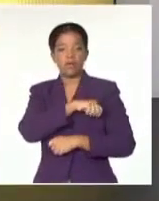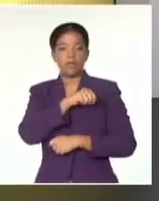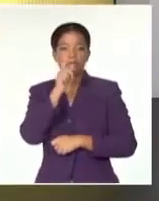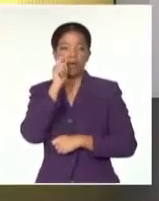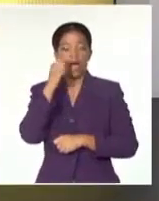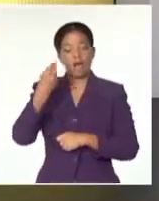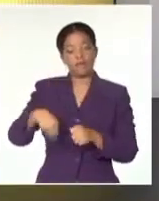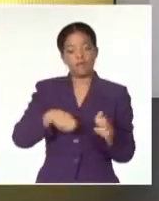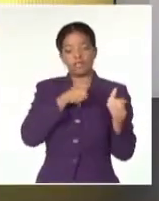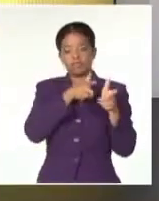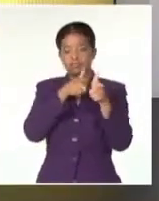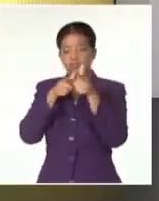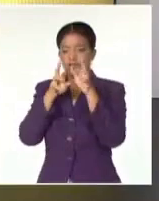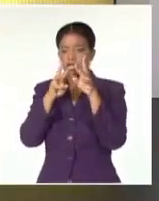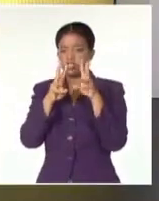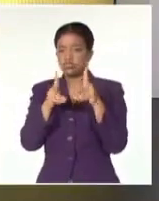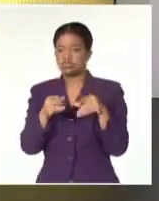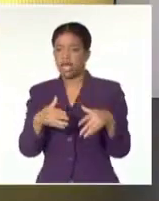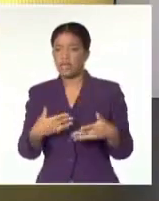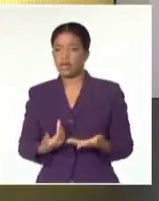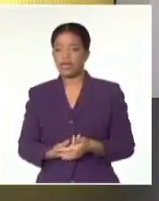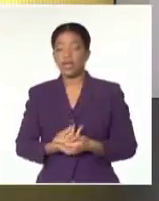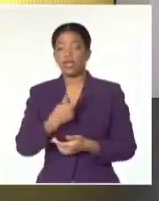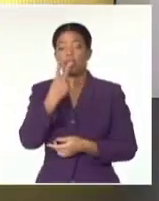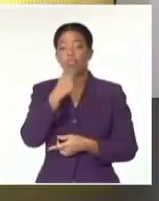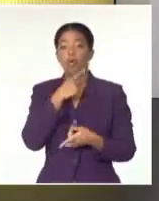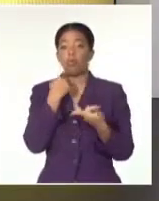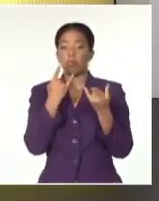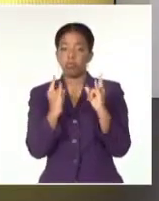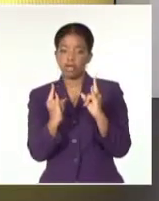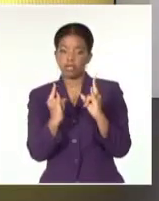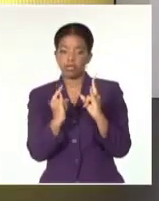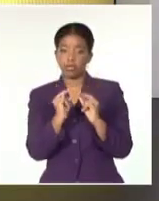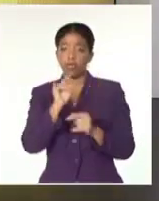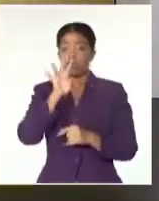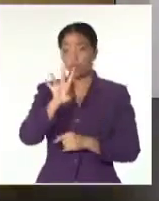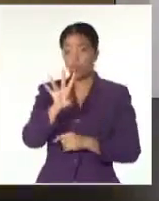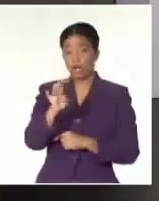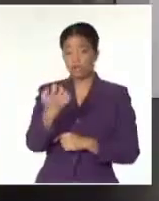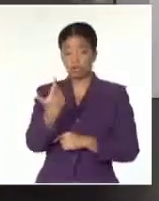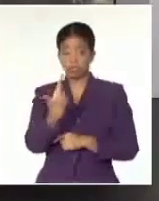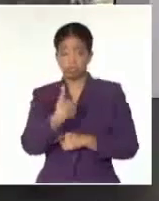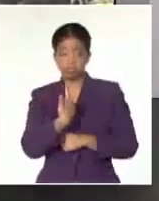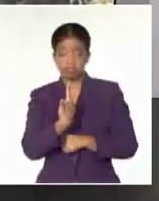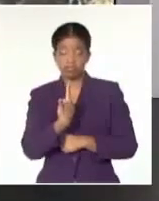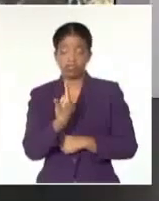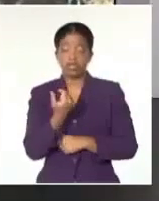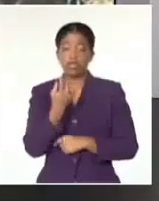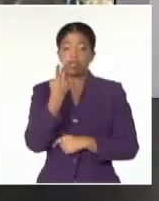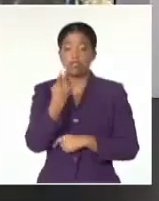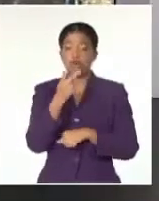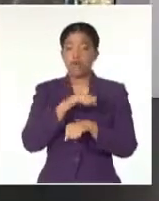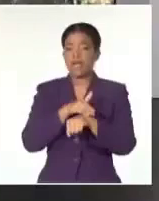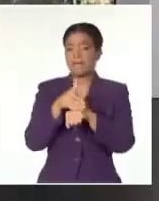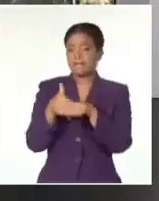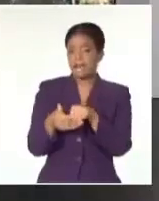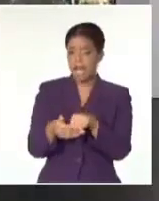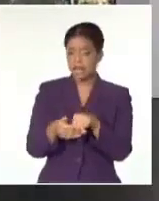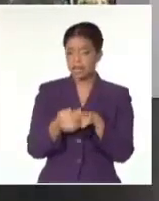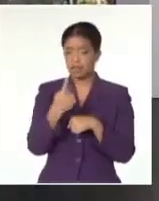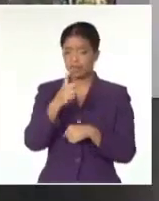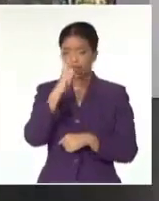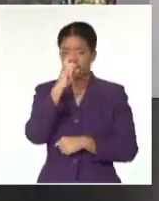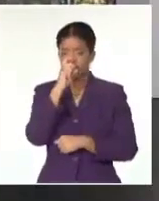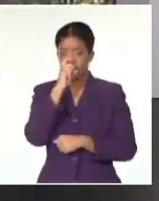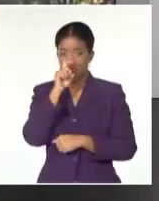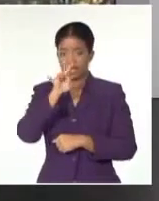El resultado, ahí está, dos muertos, cuatro heridos. Entre los heridos, dos hermanas, una con 15 y otra